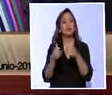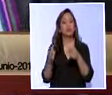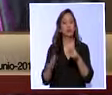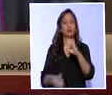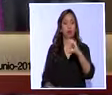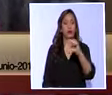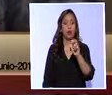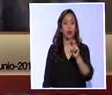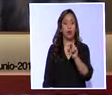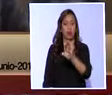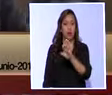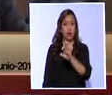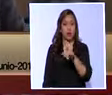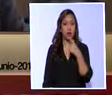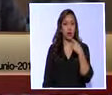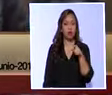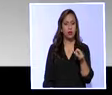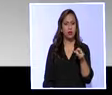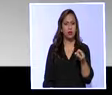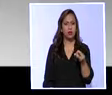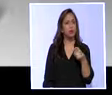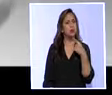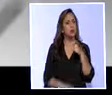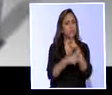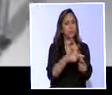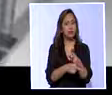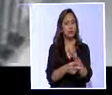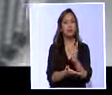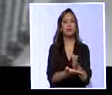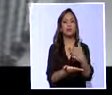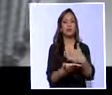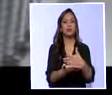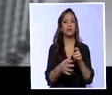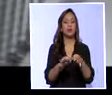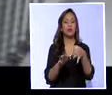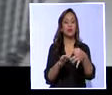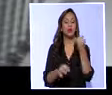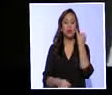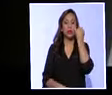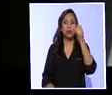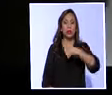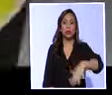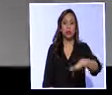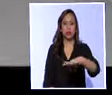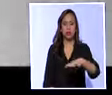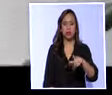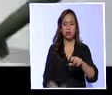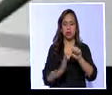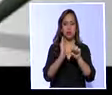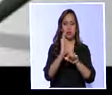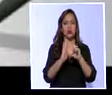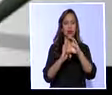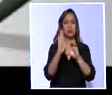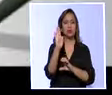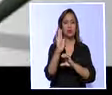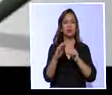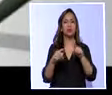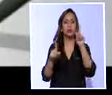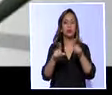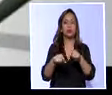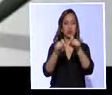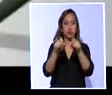de la aprobación de este instrumento internacional se protege los territorios de pueblos indígenas, acorde al artículo 15 de la Constitución y los Tratados